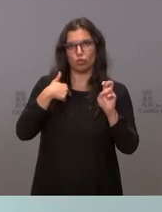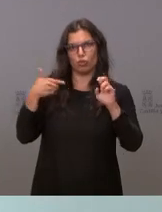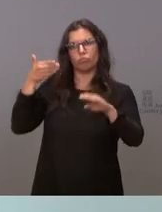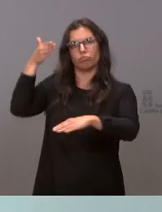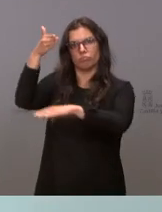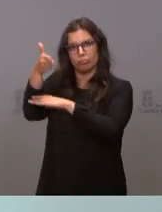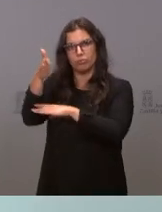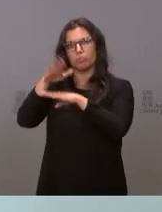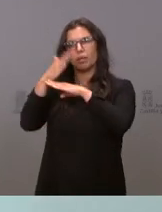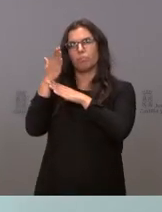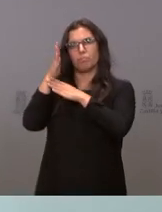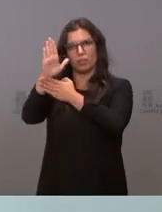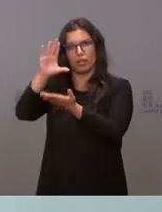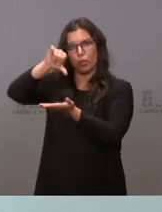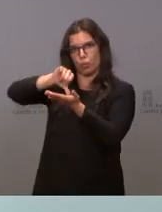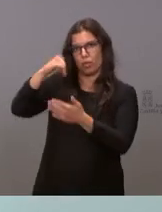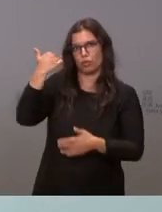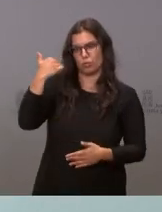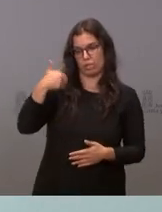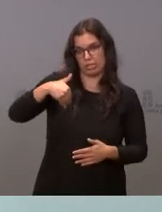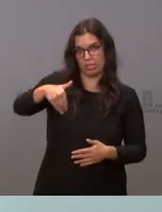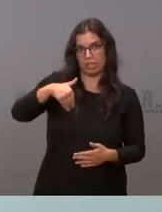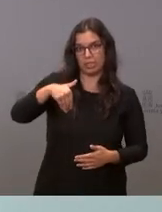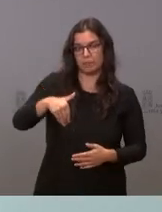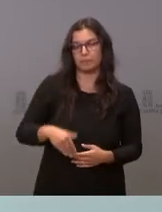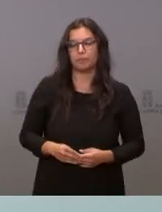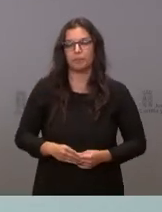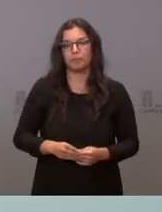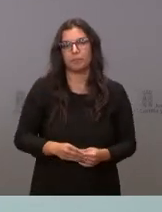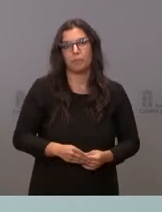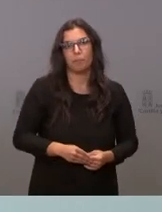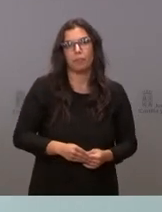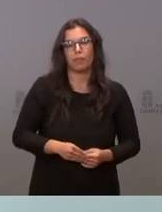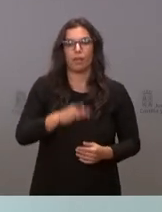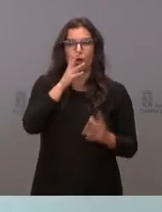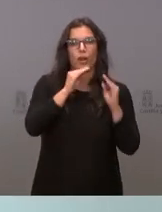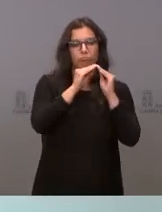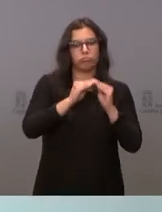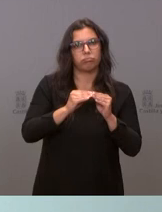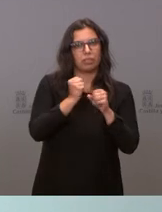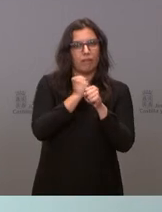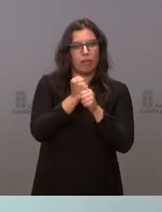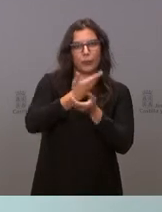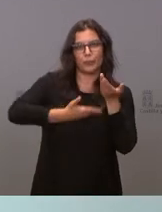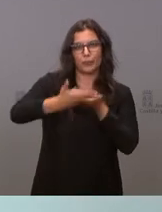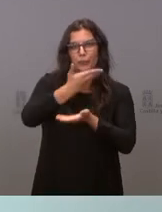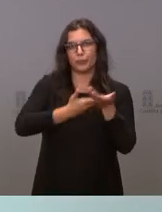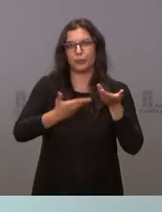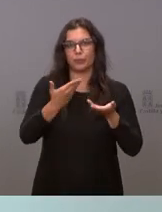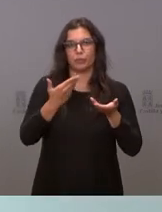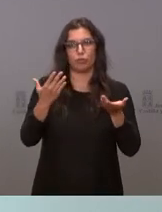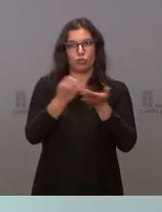en la propia ciudad cuando llegue el momento oportuno en el que se está trabajando por parte de todos los